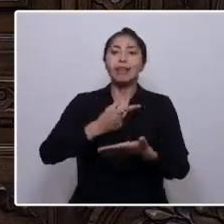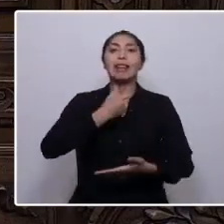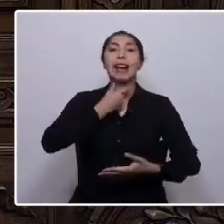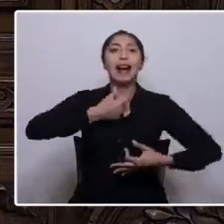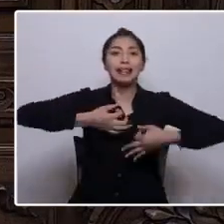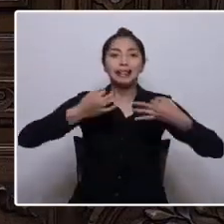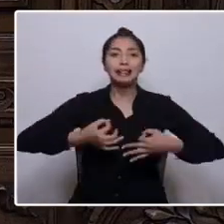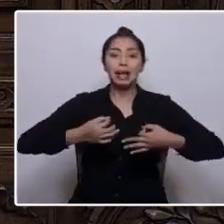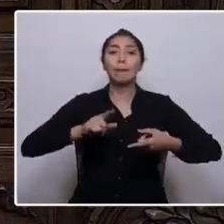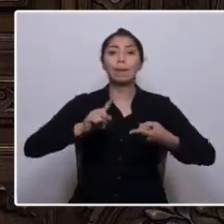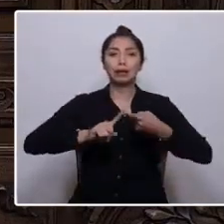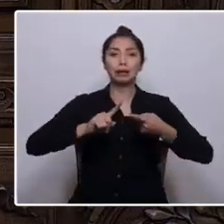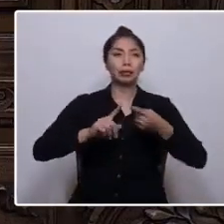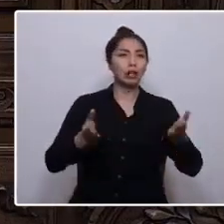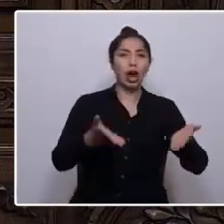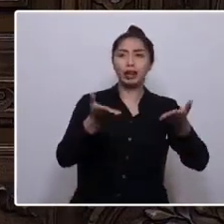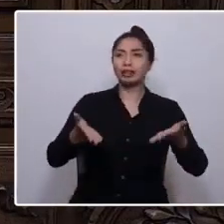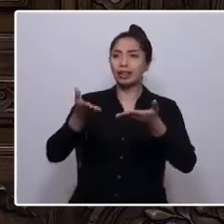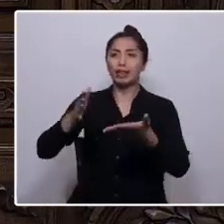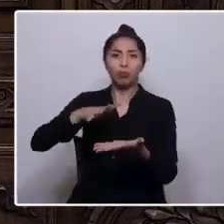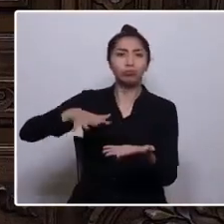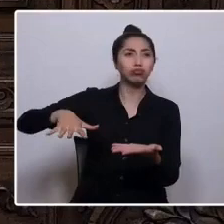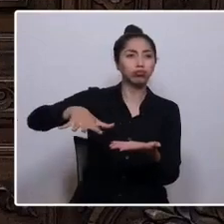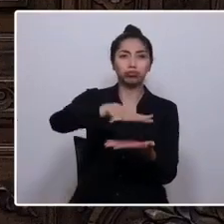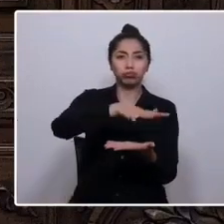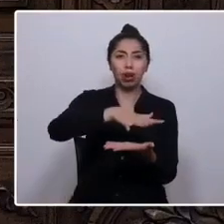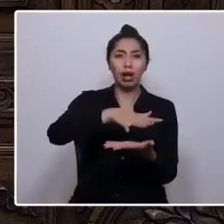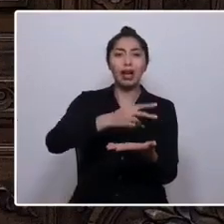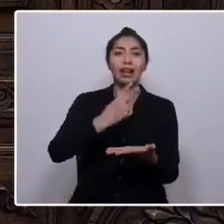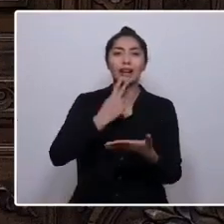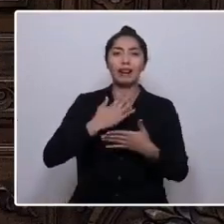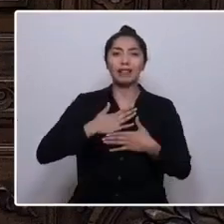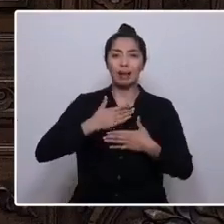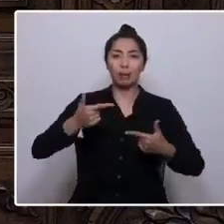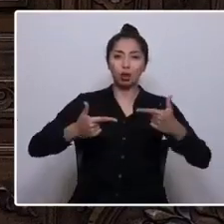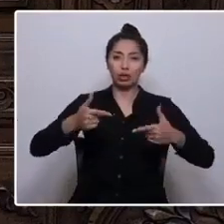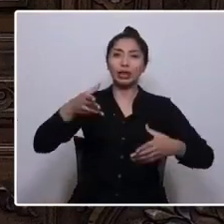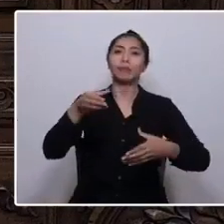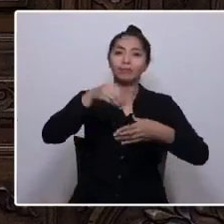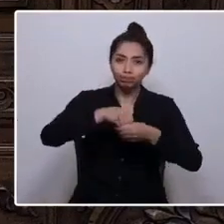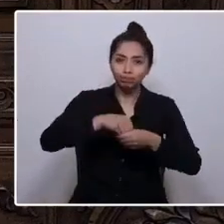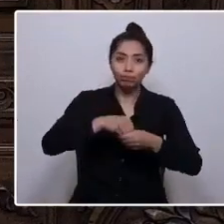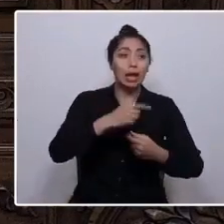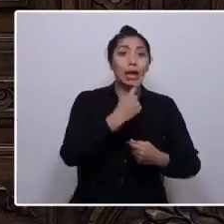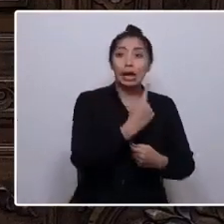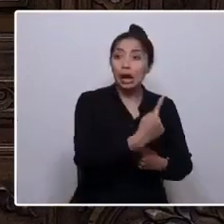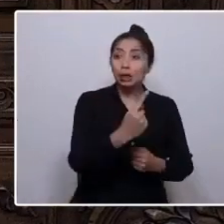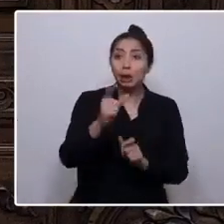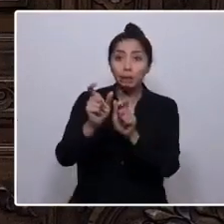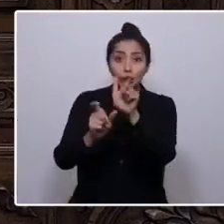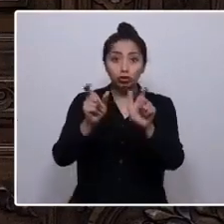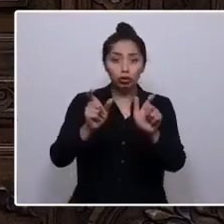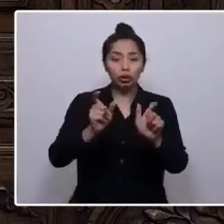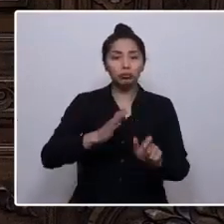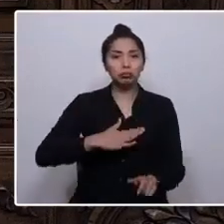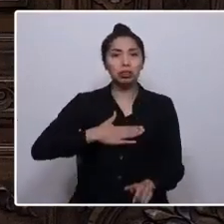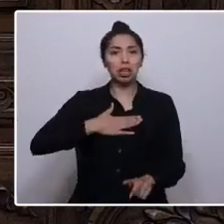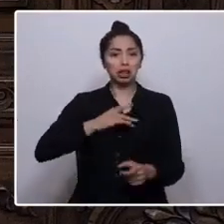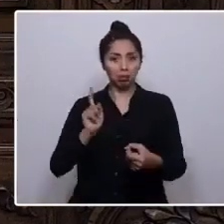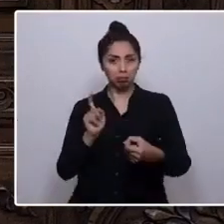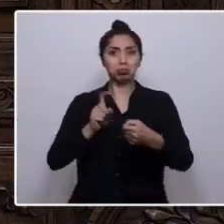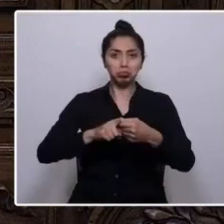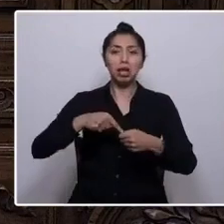participación activa del soberano en la vida política, que cada persona en el territorio se sienta parte de este Estado,